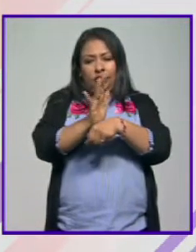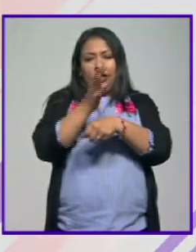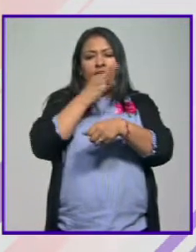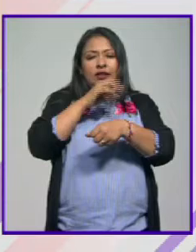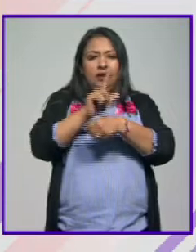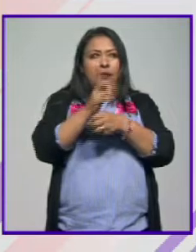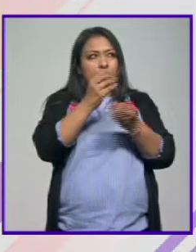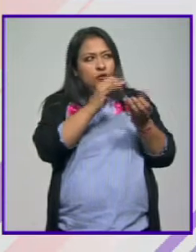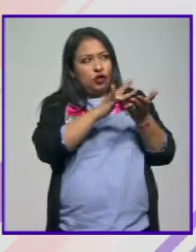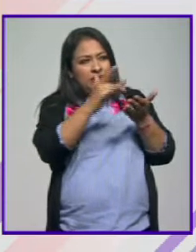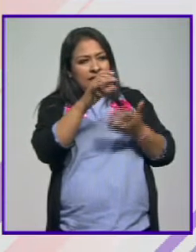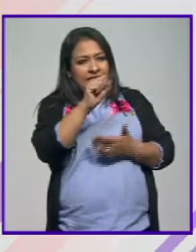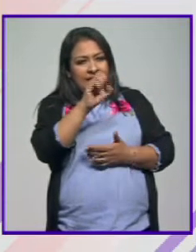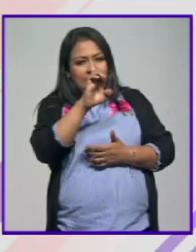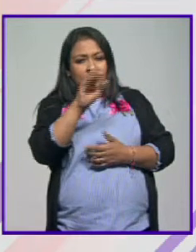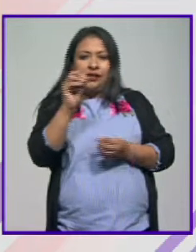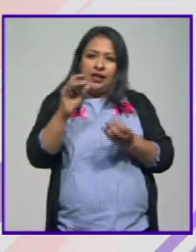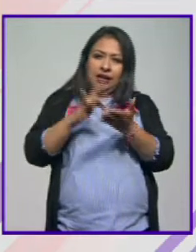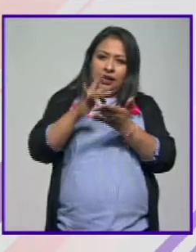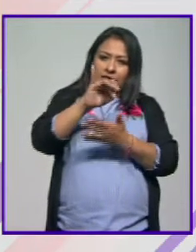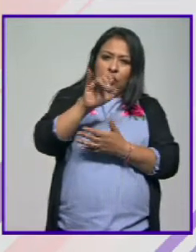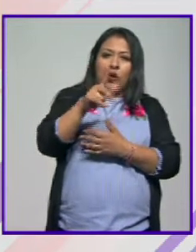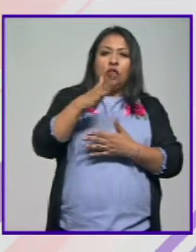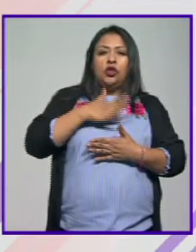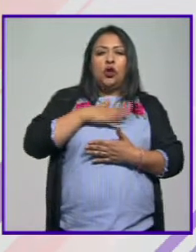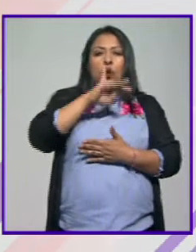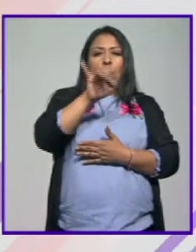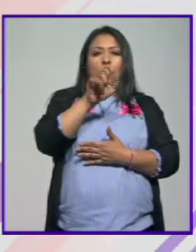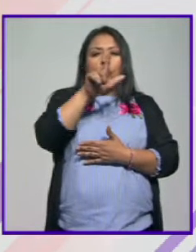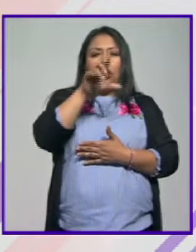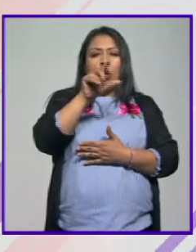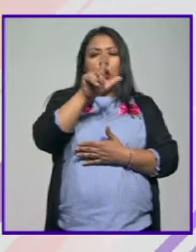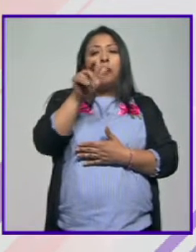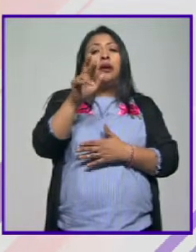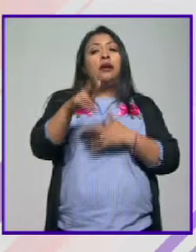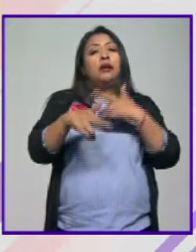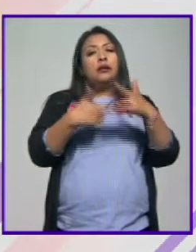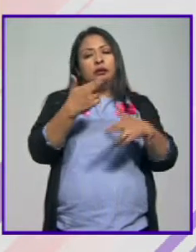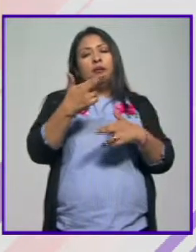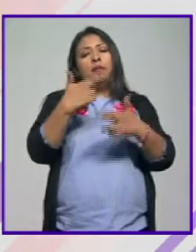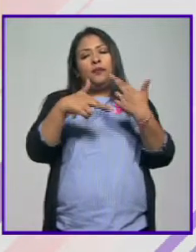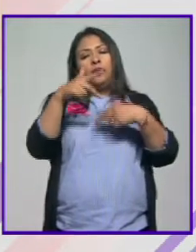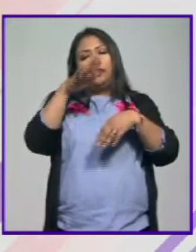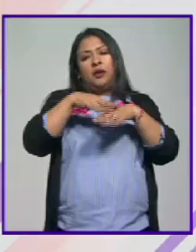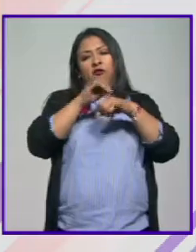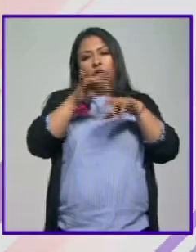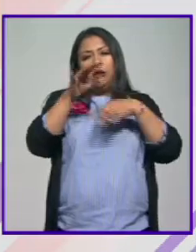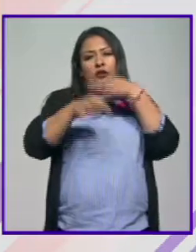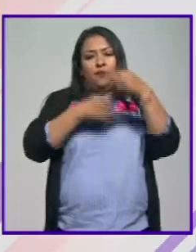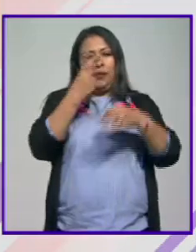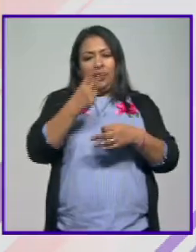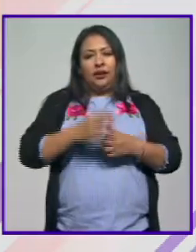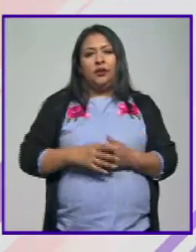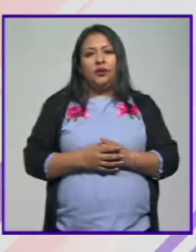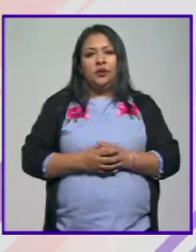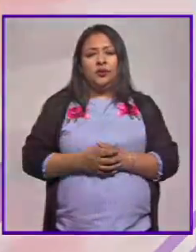cinematográfico muchísimas gracias Sebastián gracias a ti Julio bueno pues yo soy Julio López y regresamos con más información aquí en Noticias 22